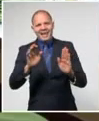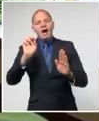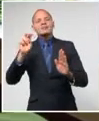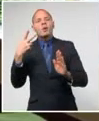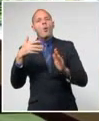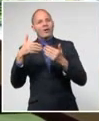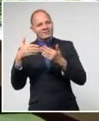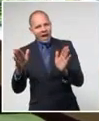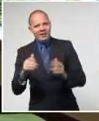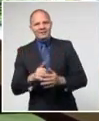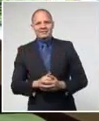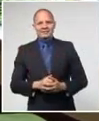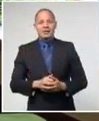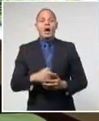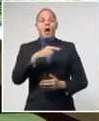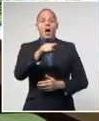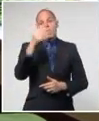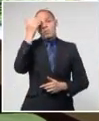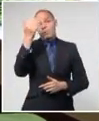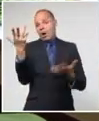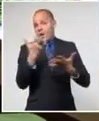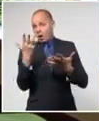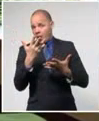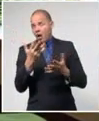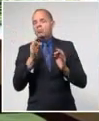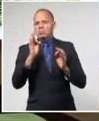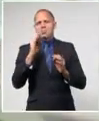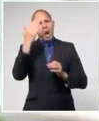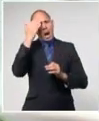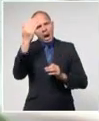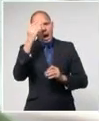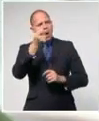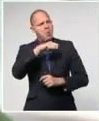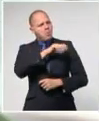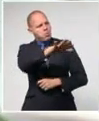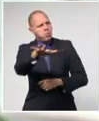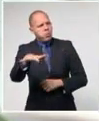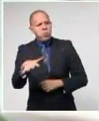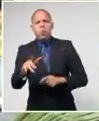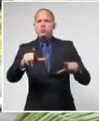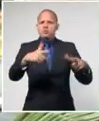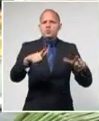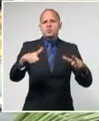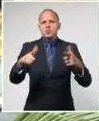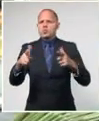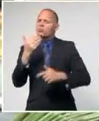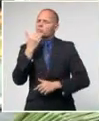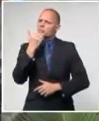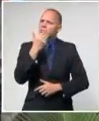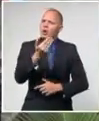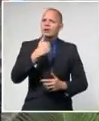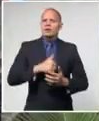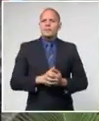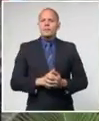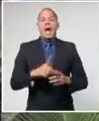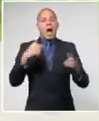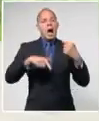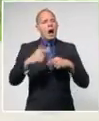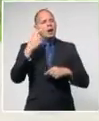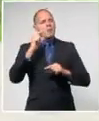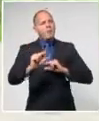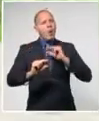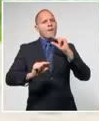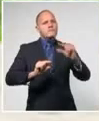consciente de la población, se asumió responsablemente la necesidad de cuidar la vida. Ciertas flexibilidades